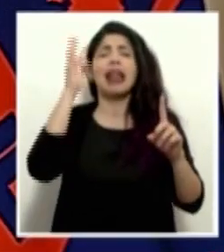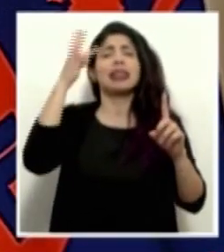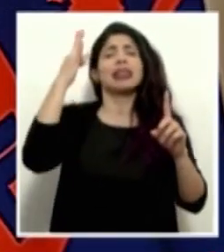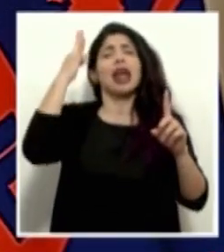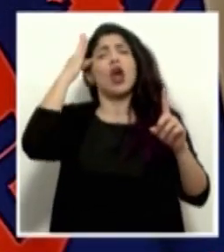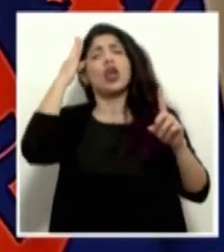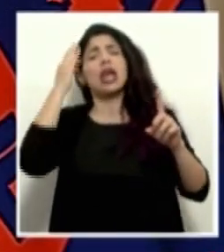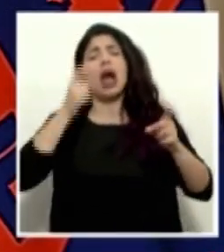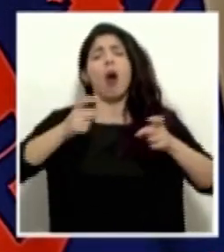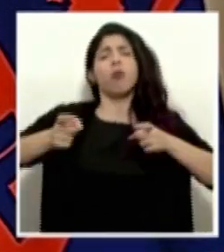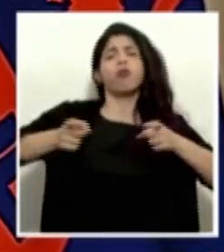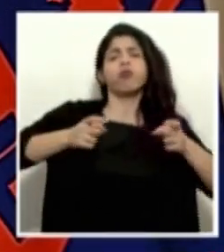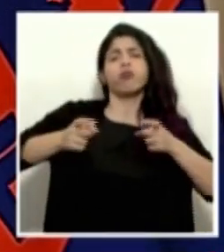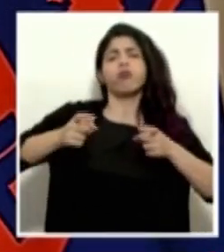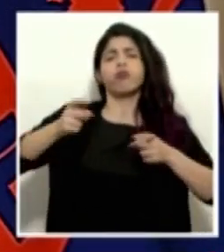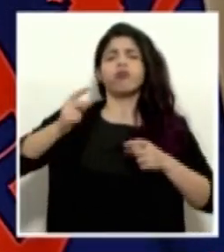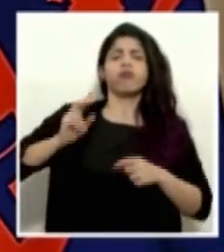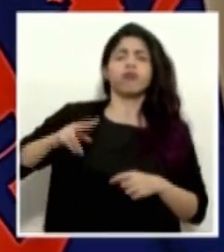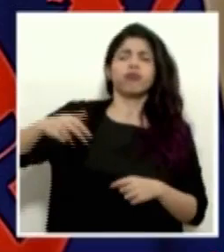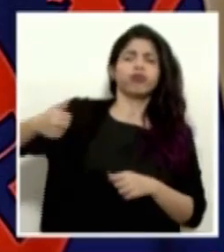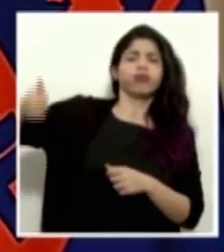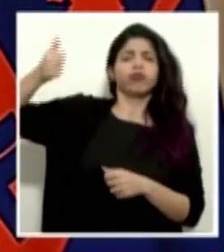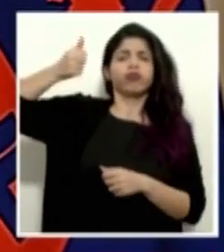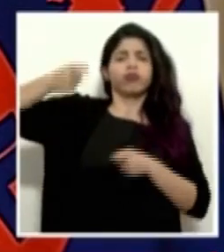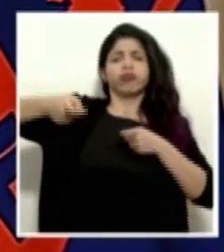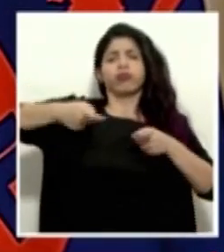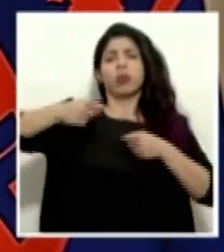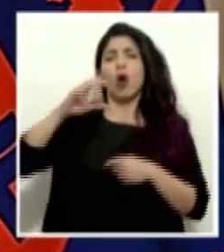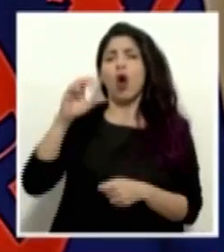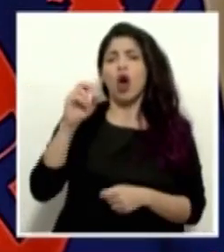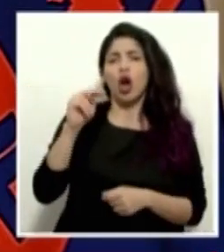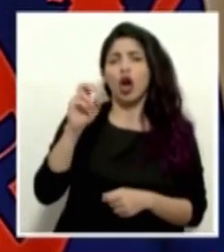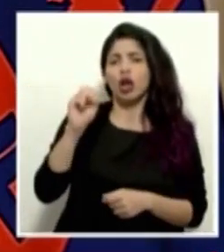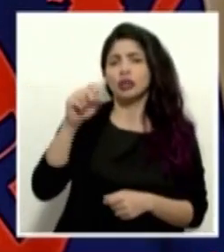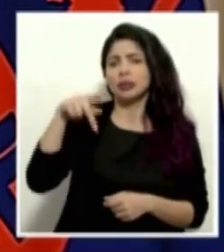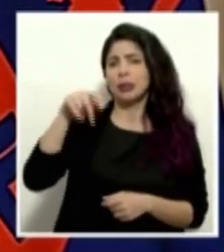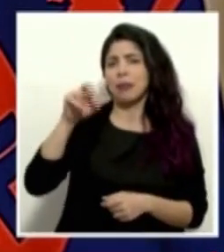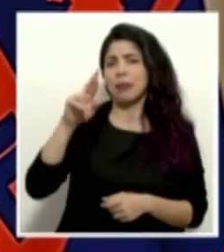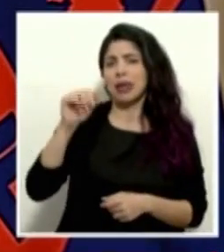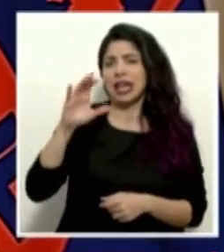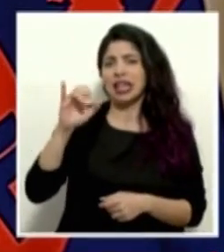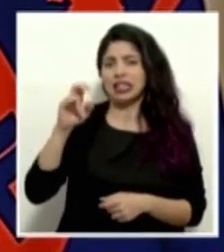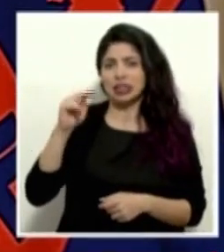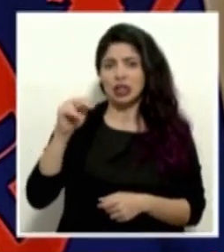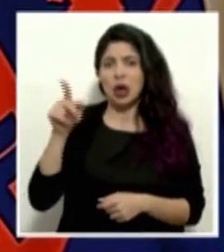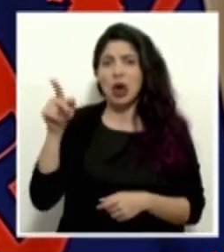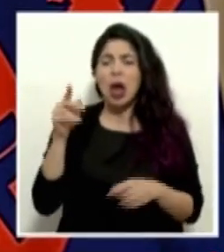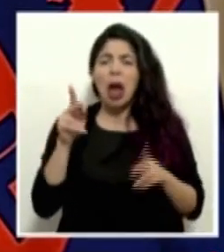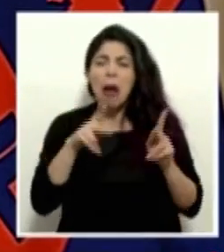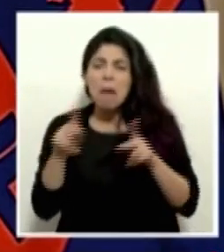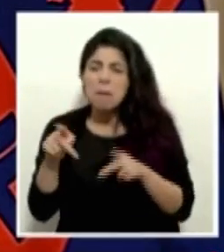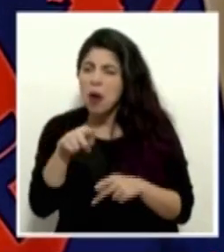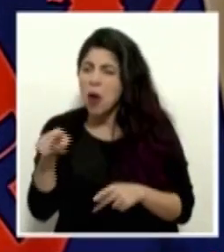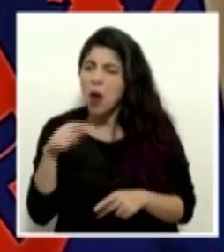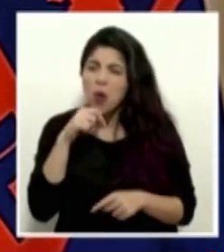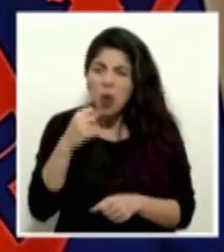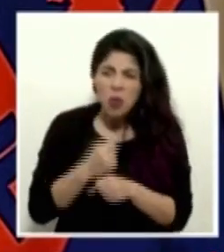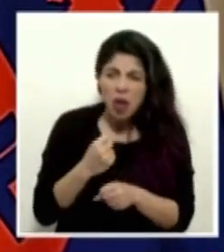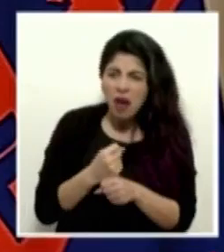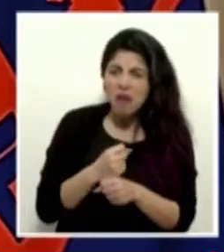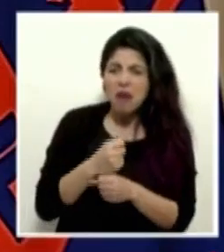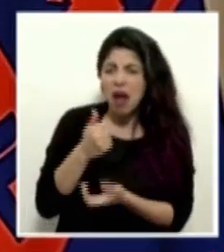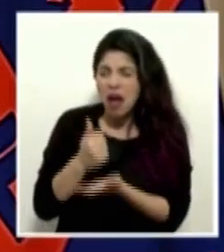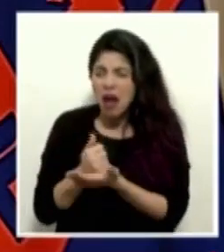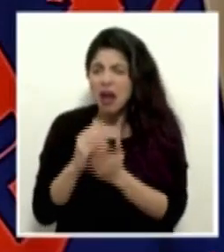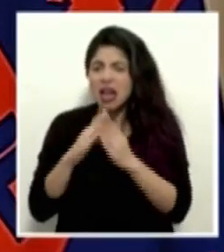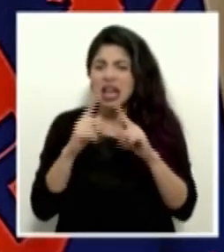conspiración. De que de alguna forma se quiere que la gente no trabaje, que la gente esté aislada, que